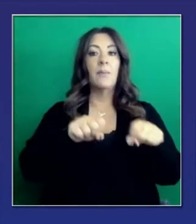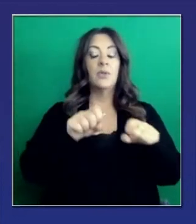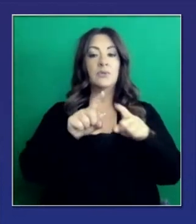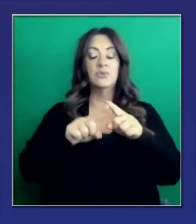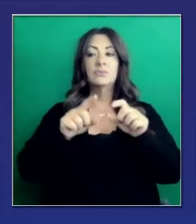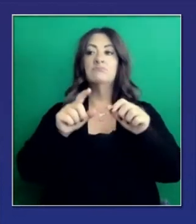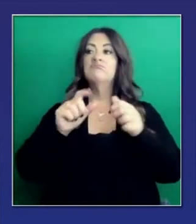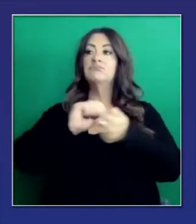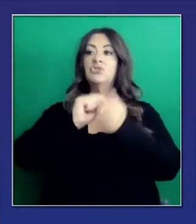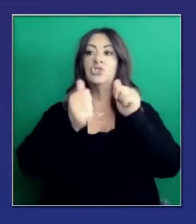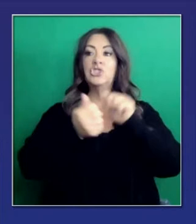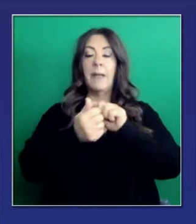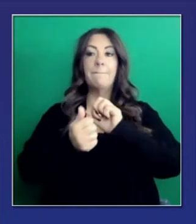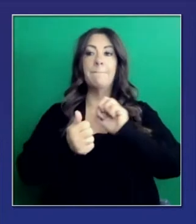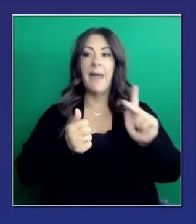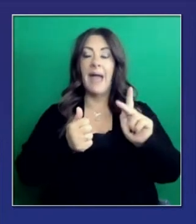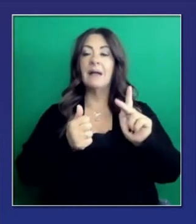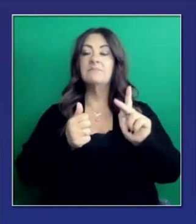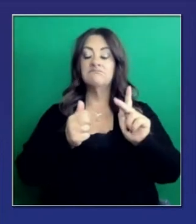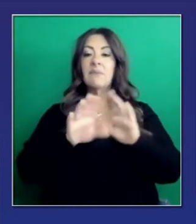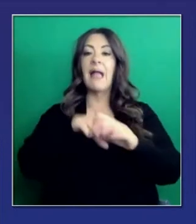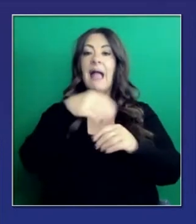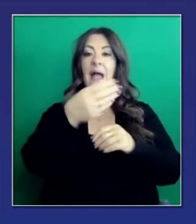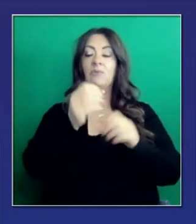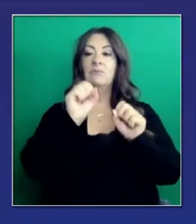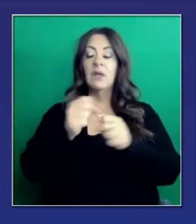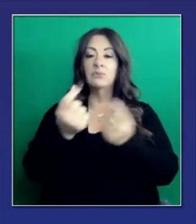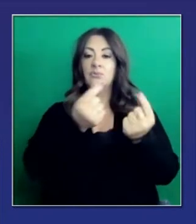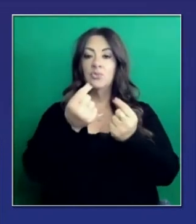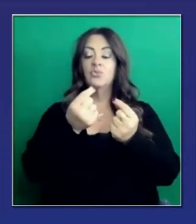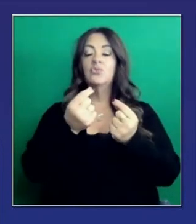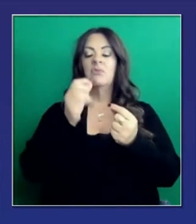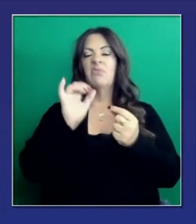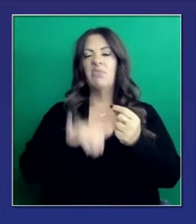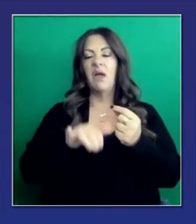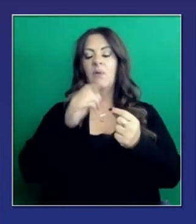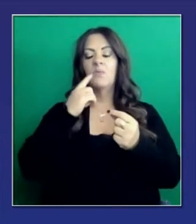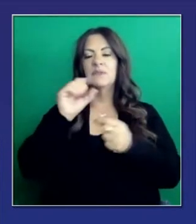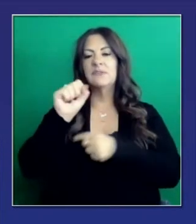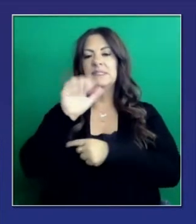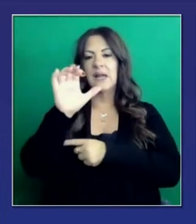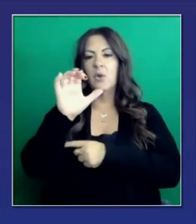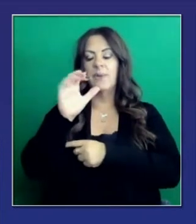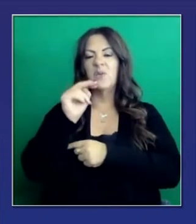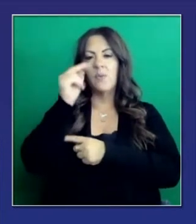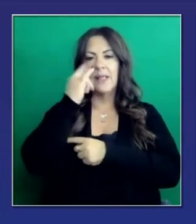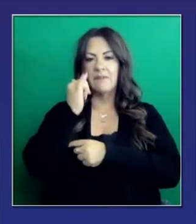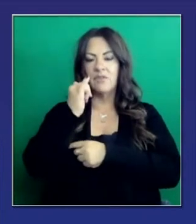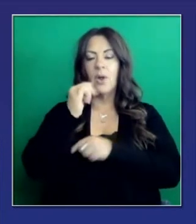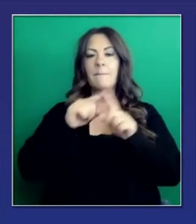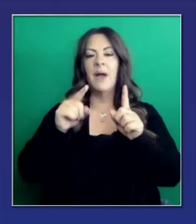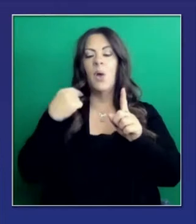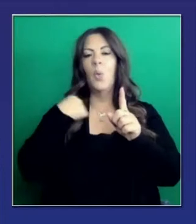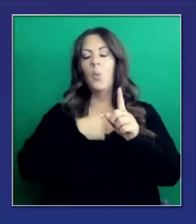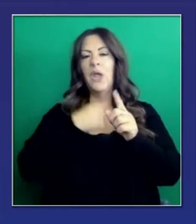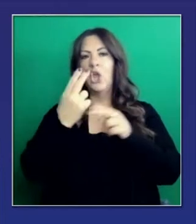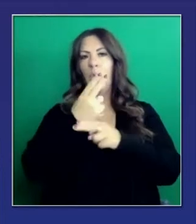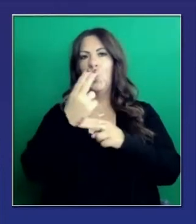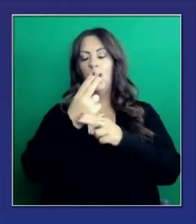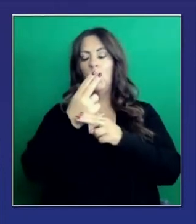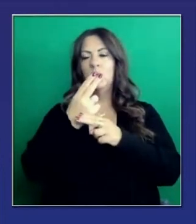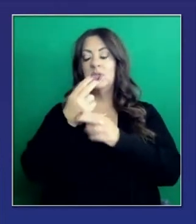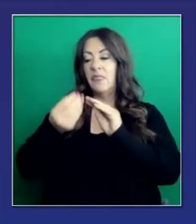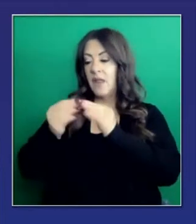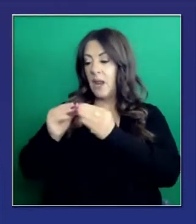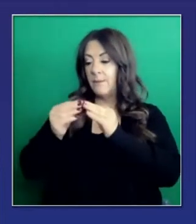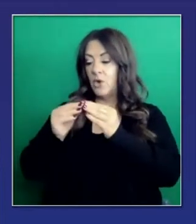de Sacramento, como lo hicieron recientemente, proyectamos hacia adelante un periodo de cuatro semanas y